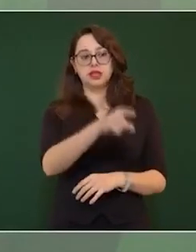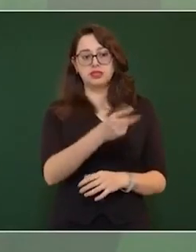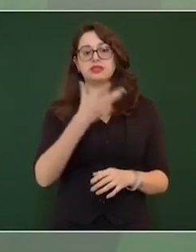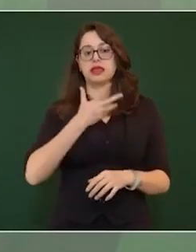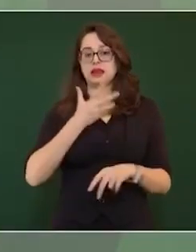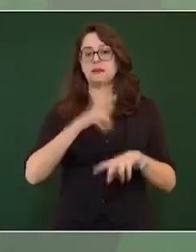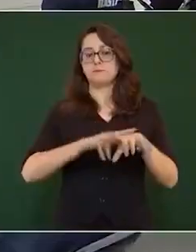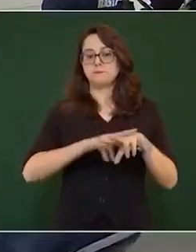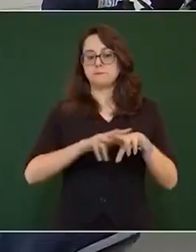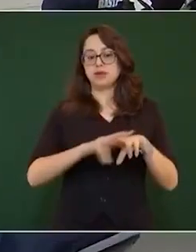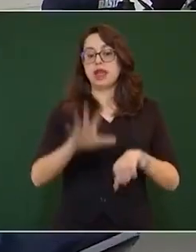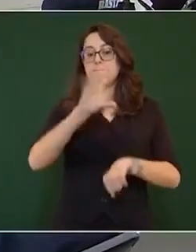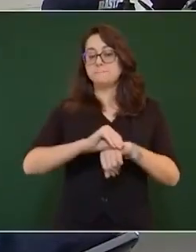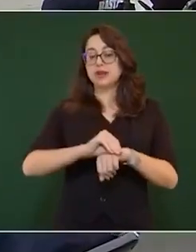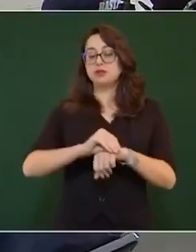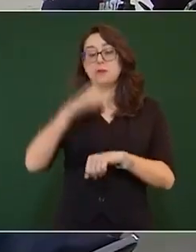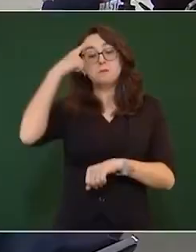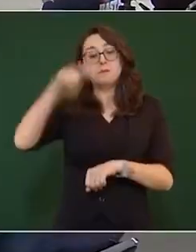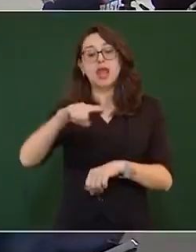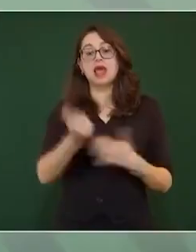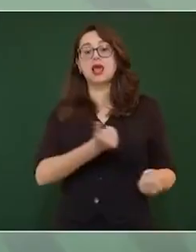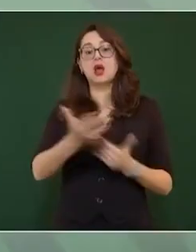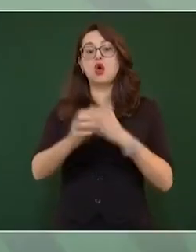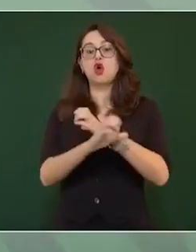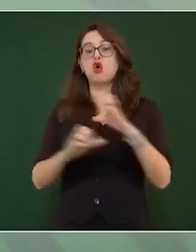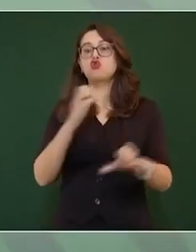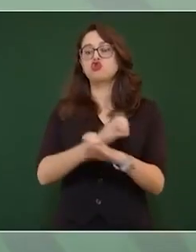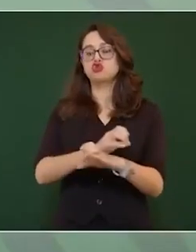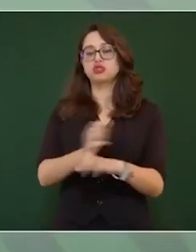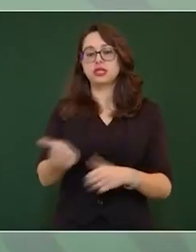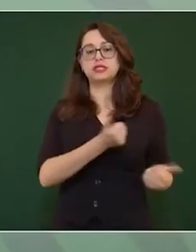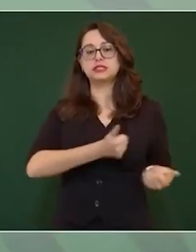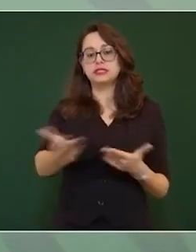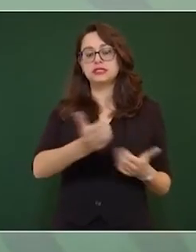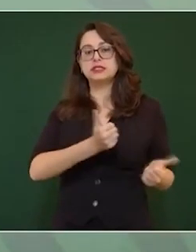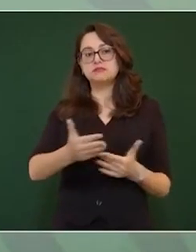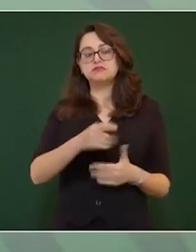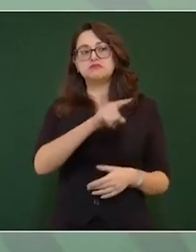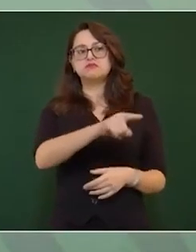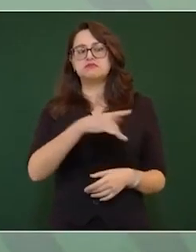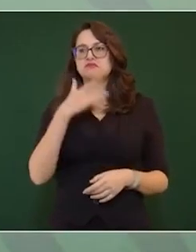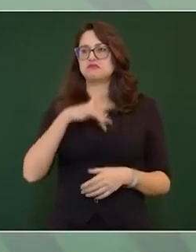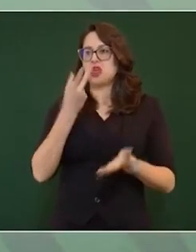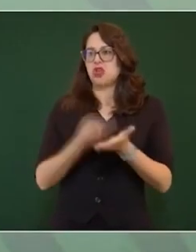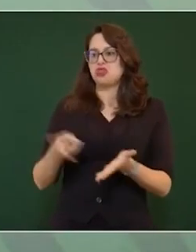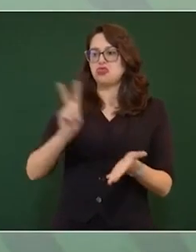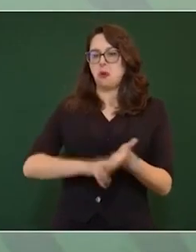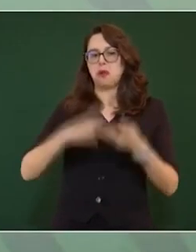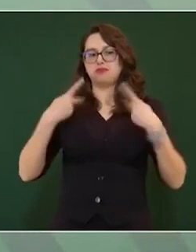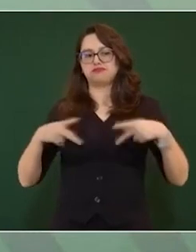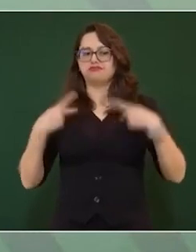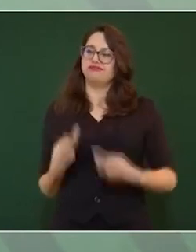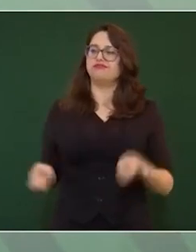de tren de carga y que se está animando a tener la